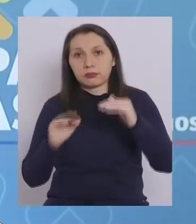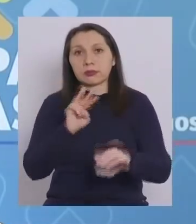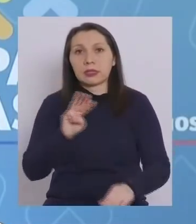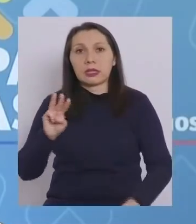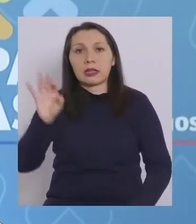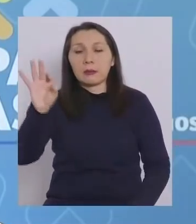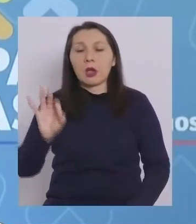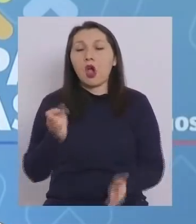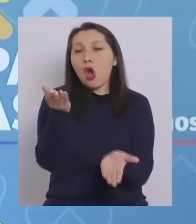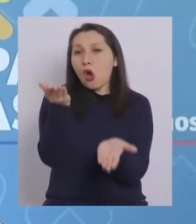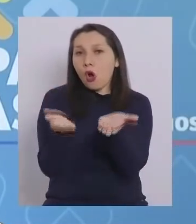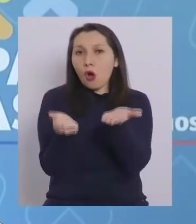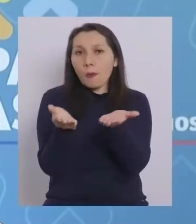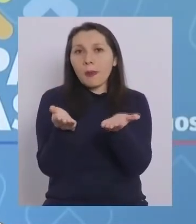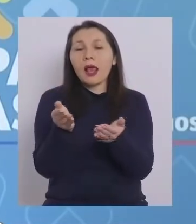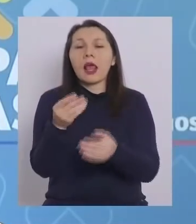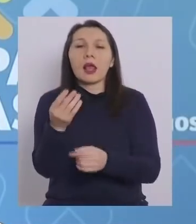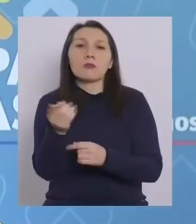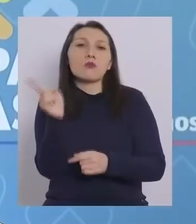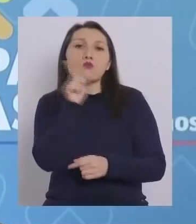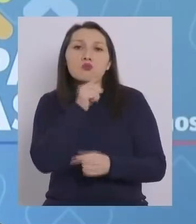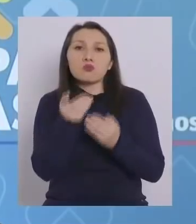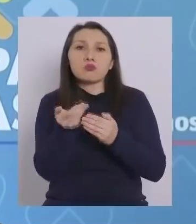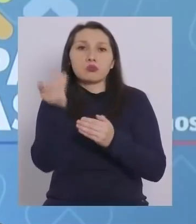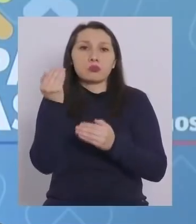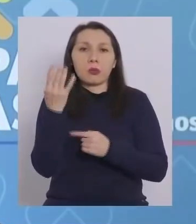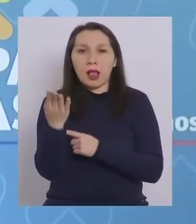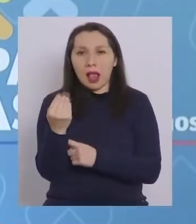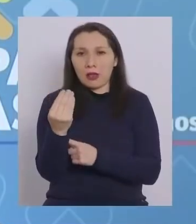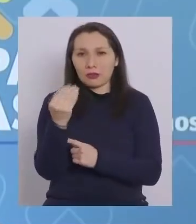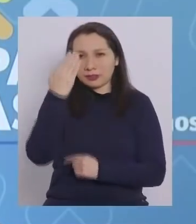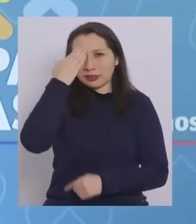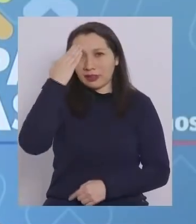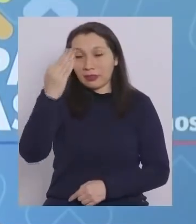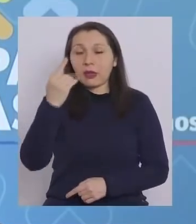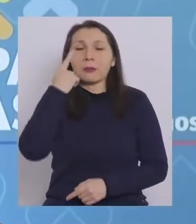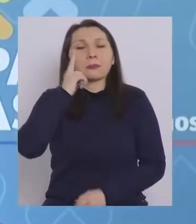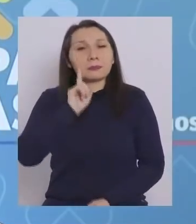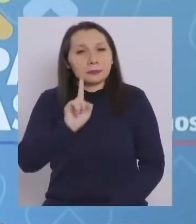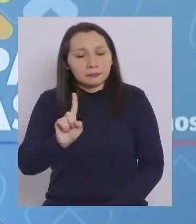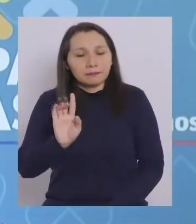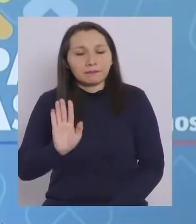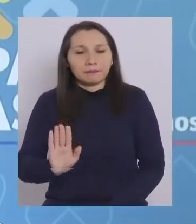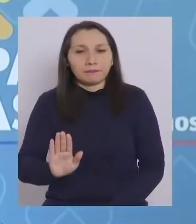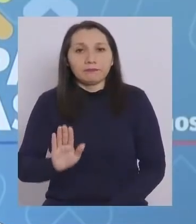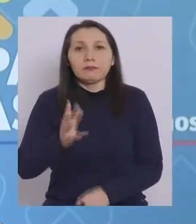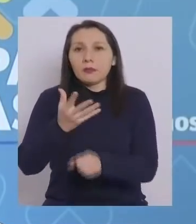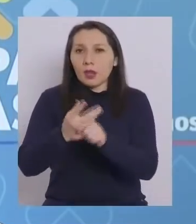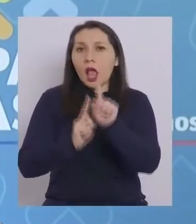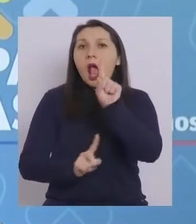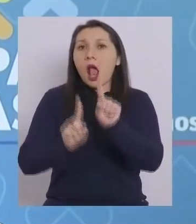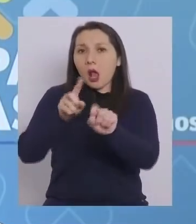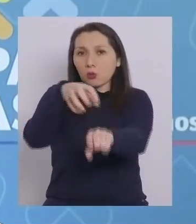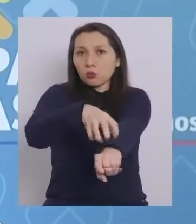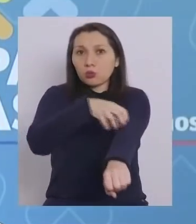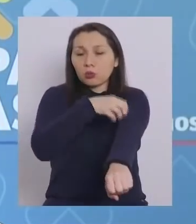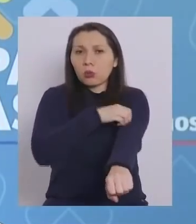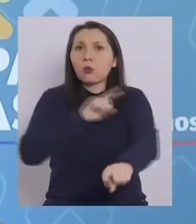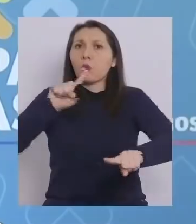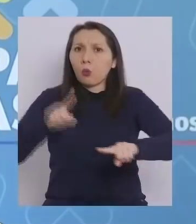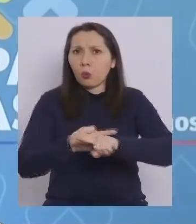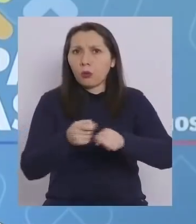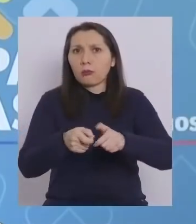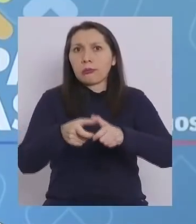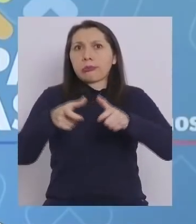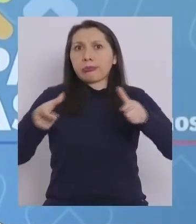% para la comparación a los últimos 14 días. Sin embargo, hay algunas regiones que están aumentando sus